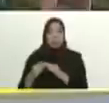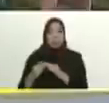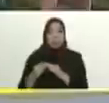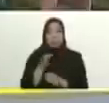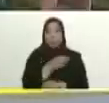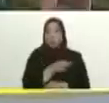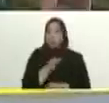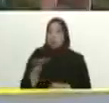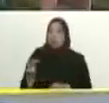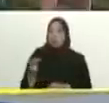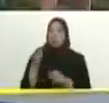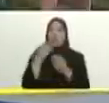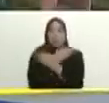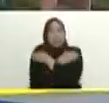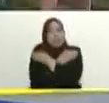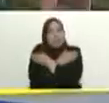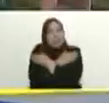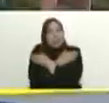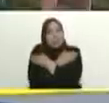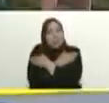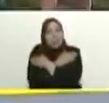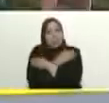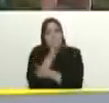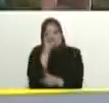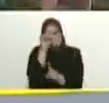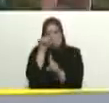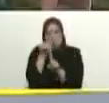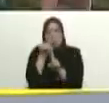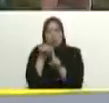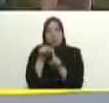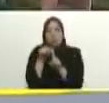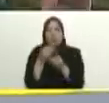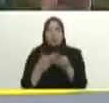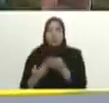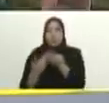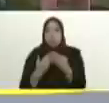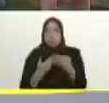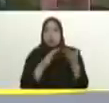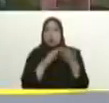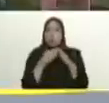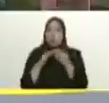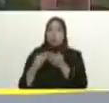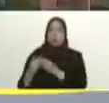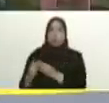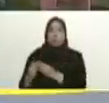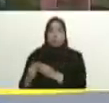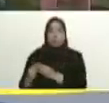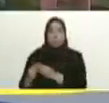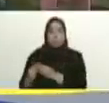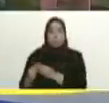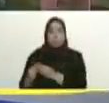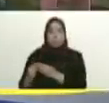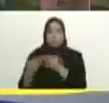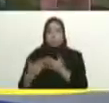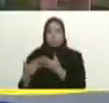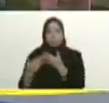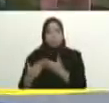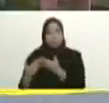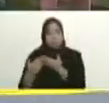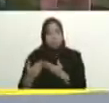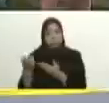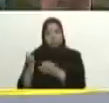excelente los felicito por haber logrado ese apoyo de la comunidad china le envío